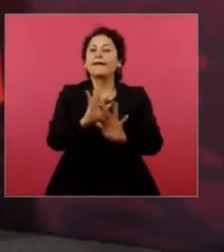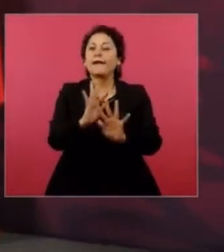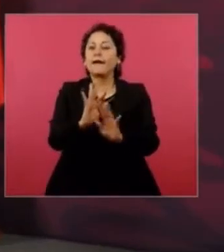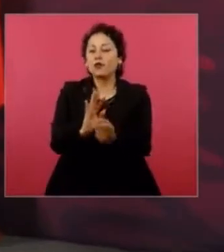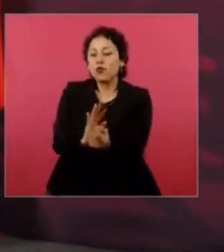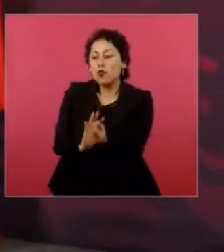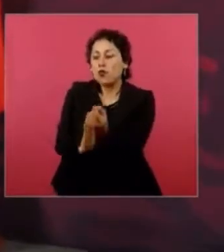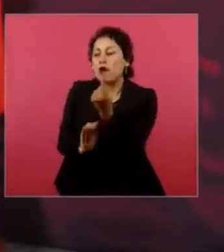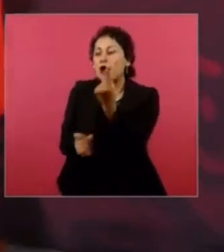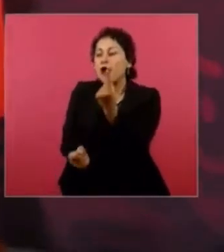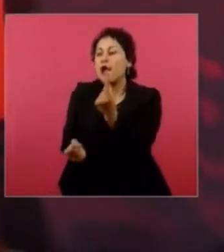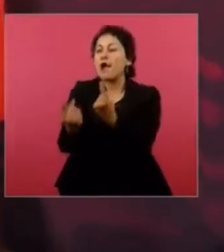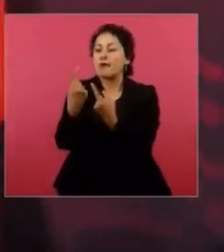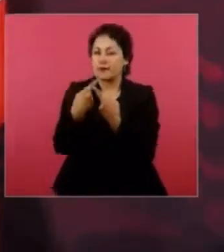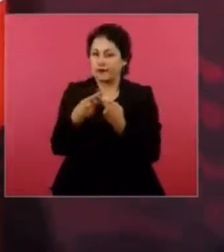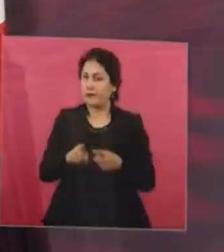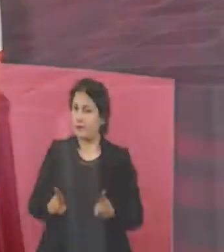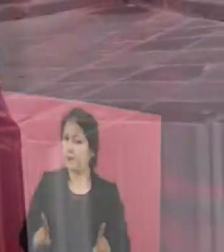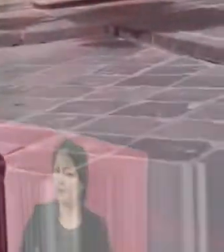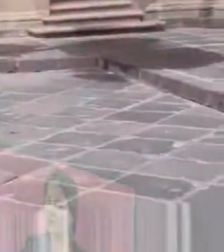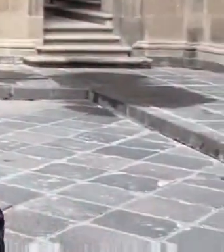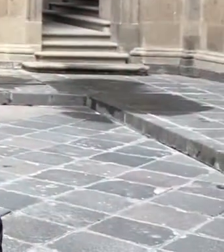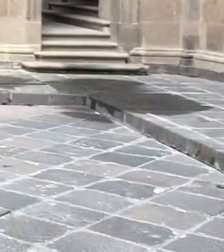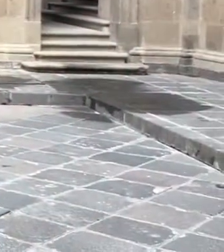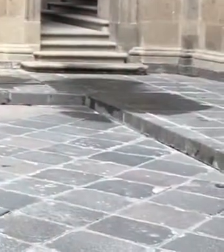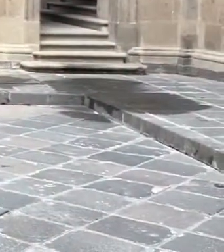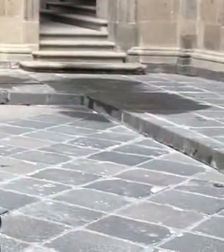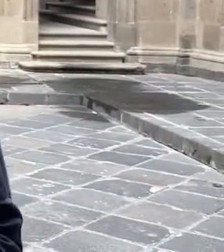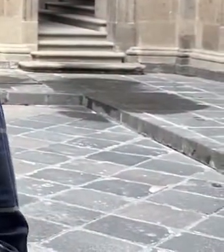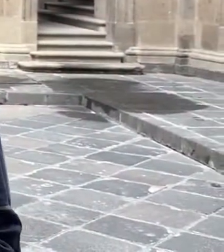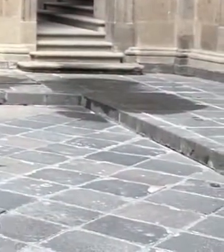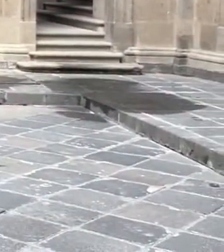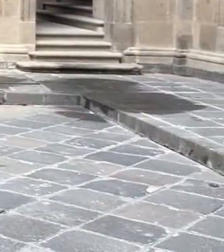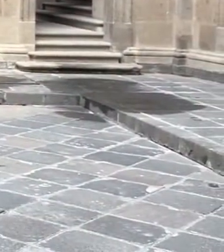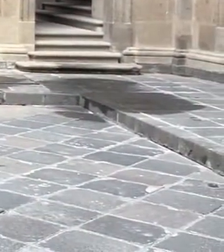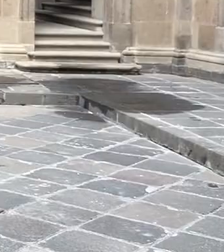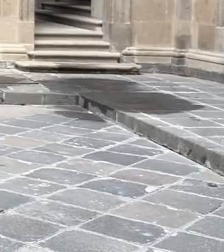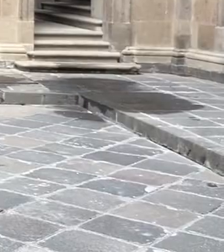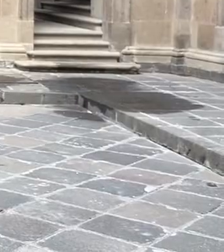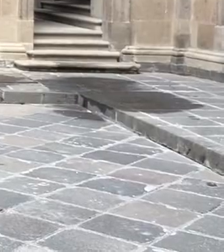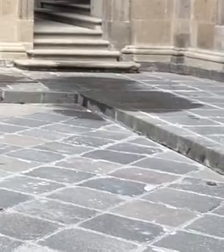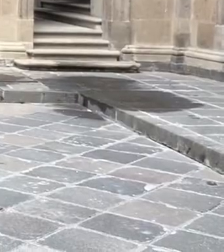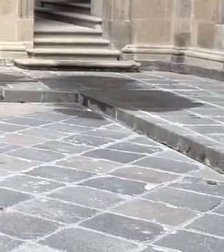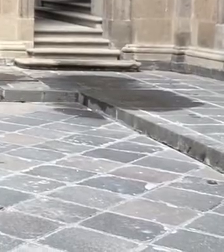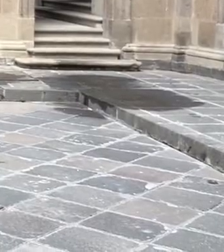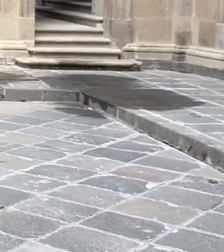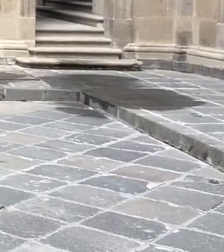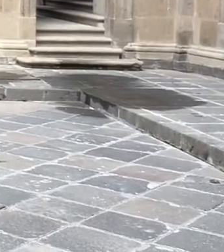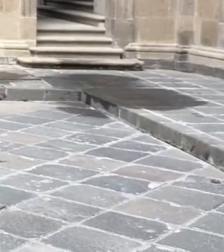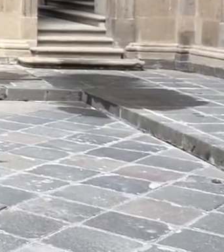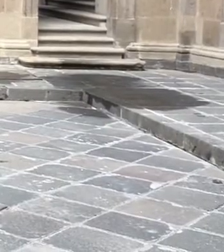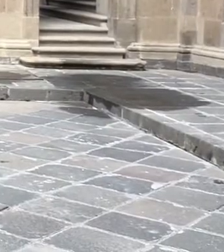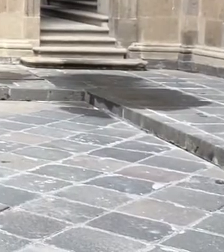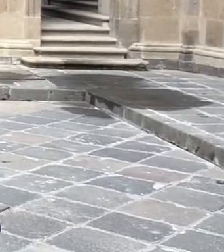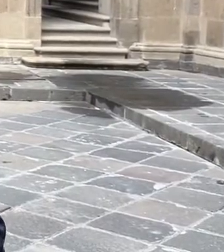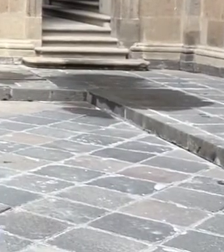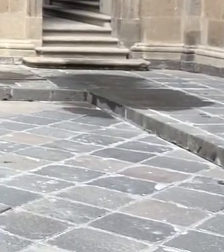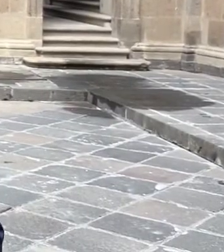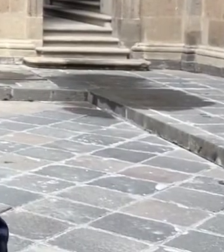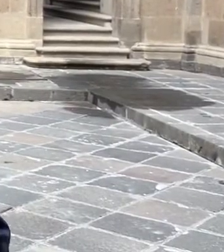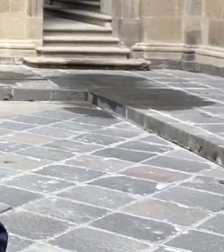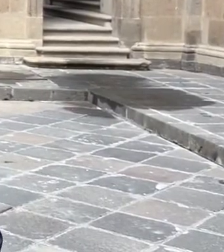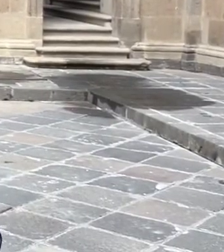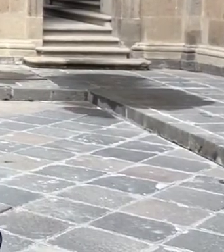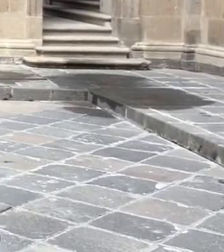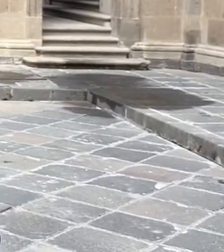¿Qué es lo que hacen? Obedecen. Así la información desde Palacio Nacional. Los saluda como todos los días, Ángel